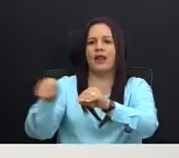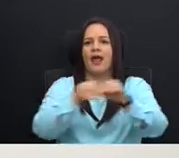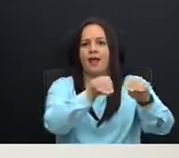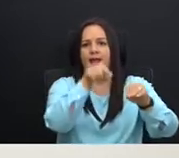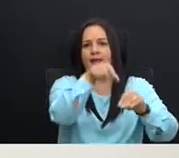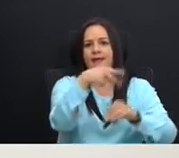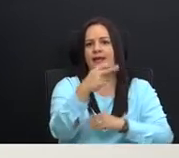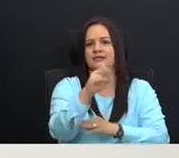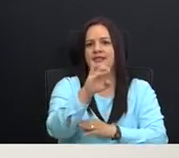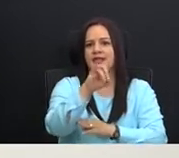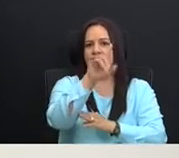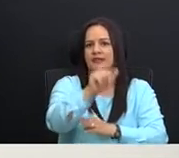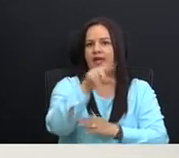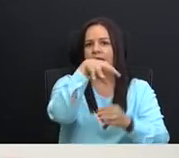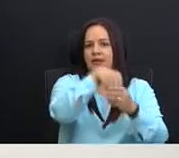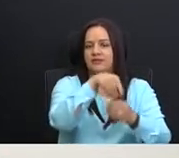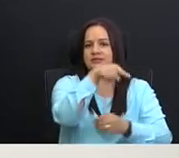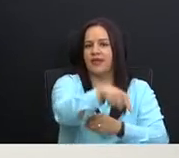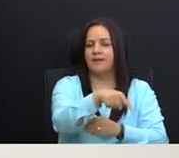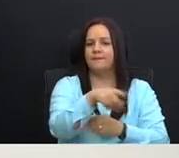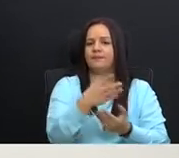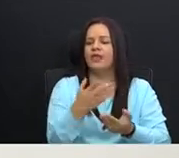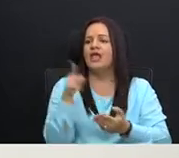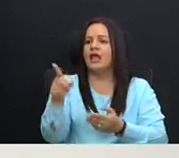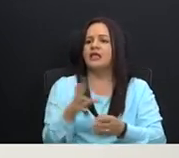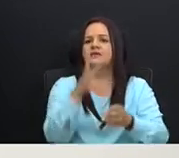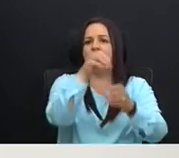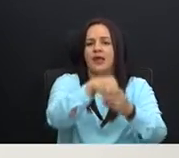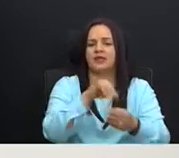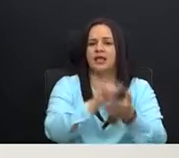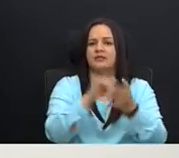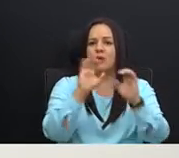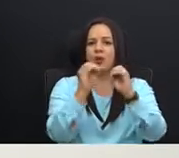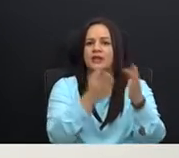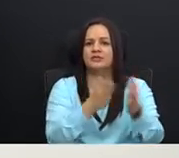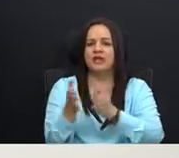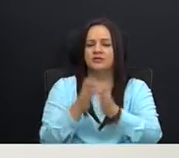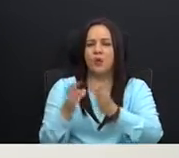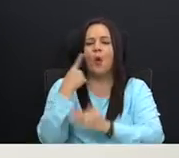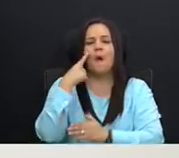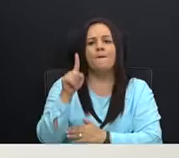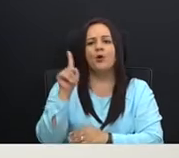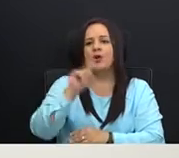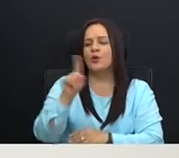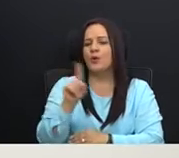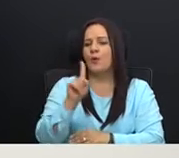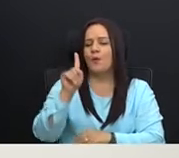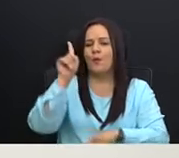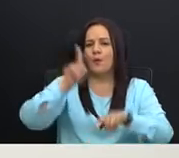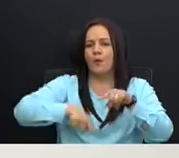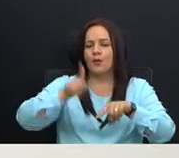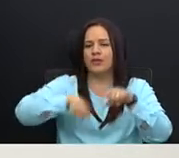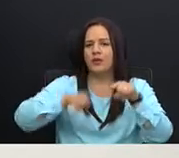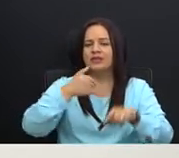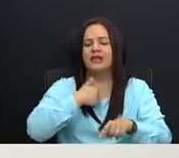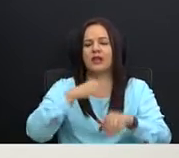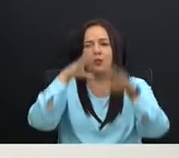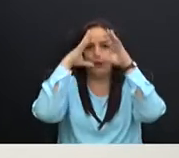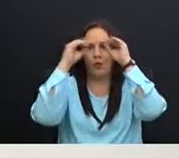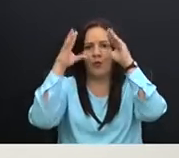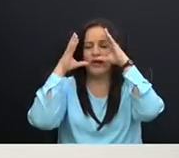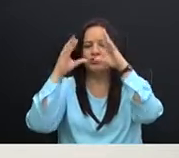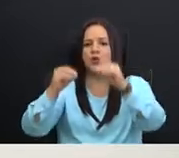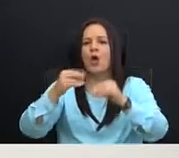Hoy está ahí de ingresos, es parte de esta organización para como no pudieron tener información de Hacienda,